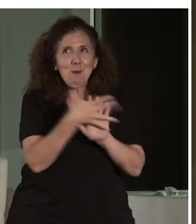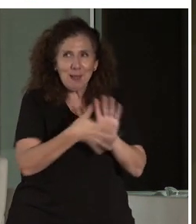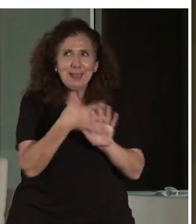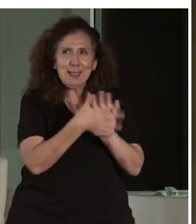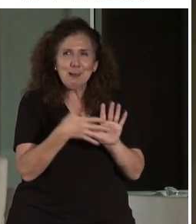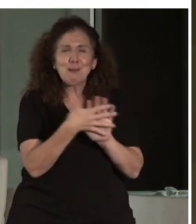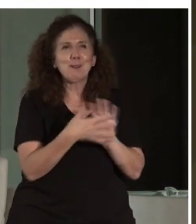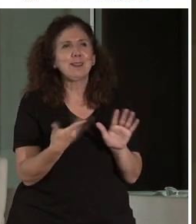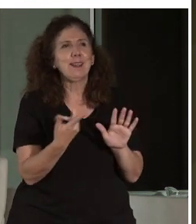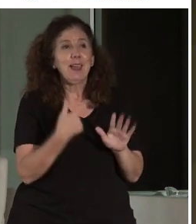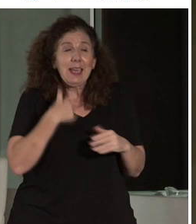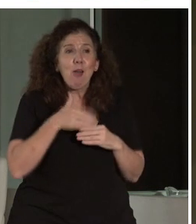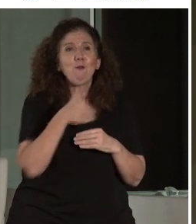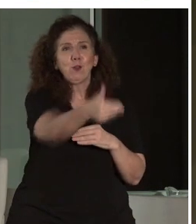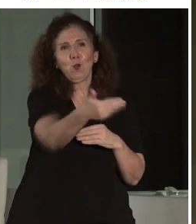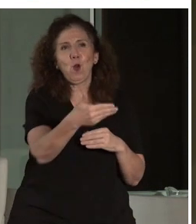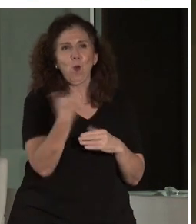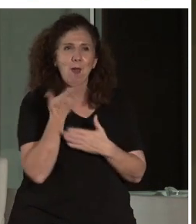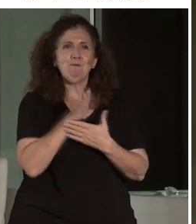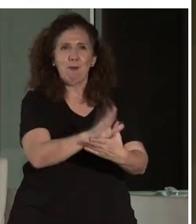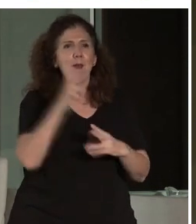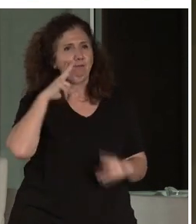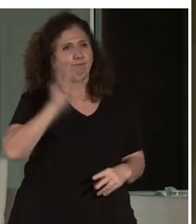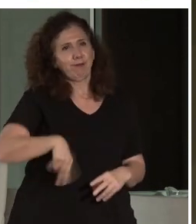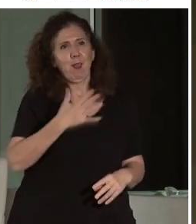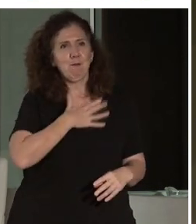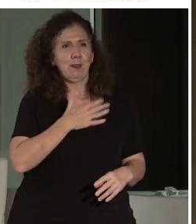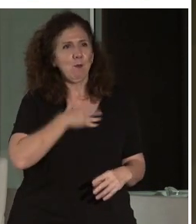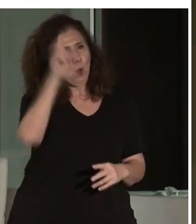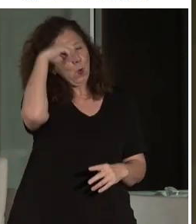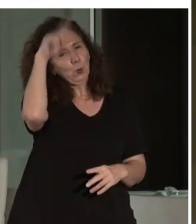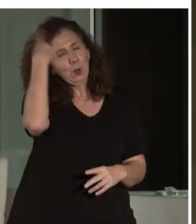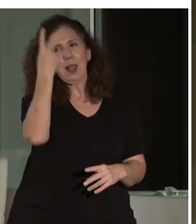sea manifestación representativa de patrimonio cultural inmaterial, porque es cultura,